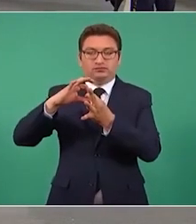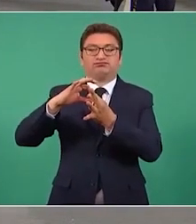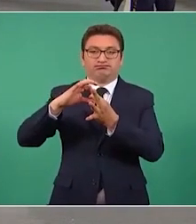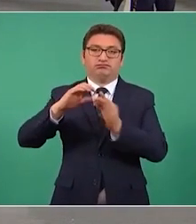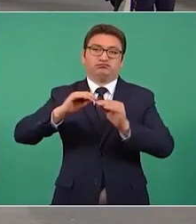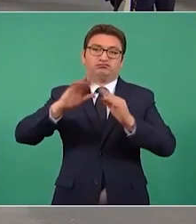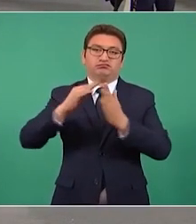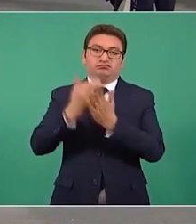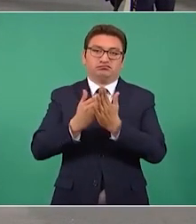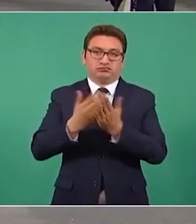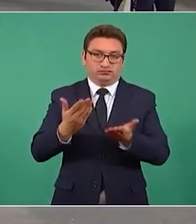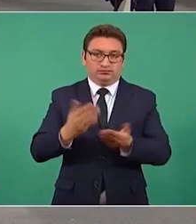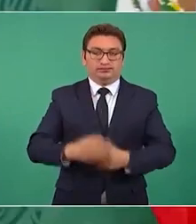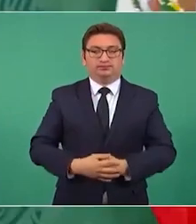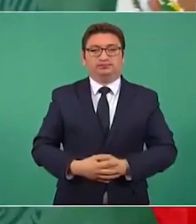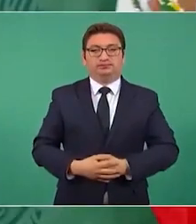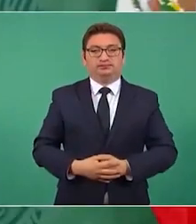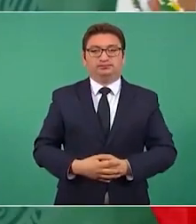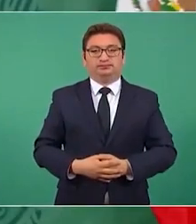inflación